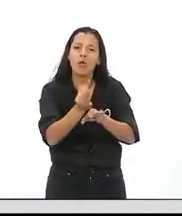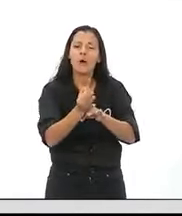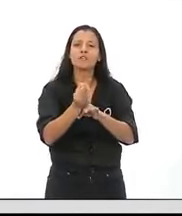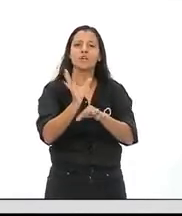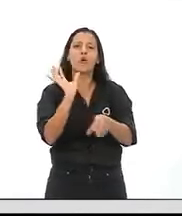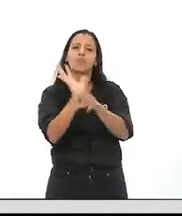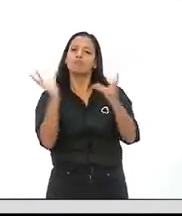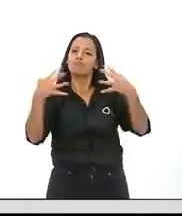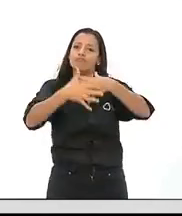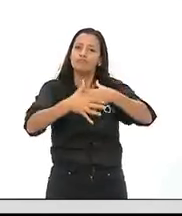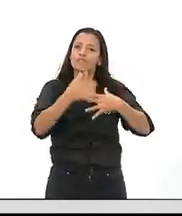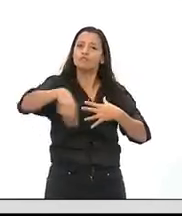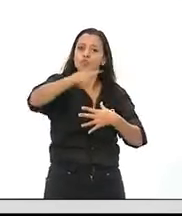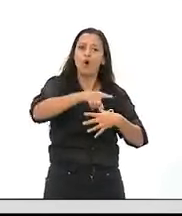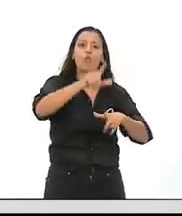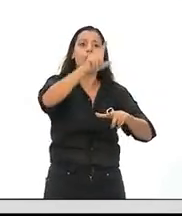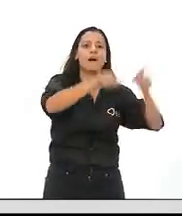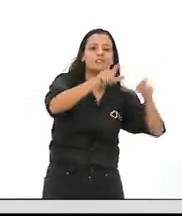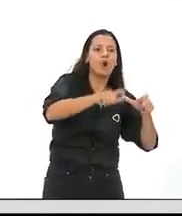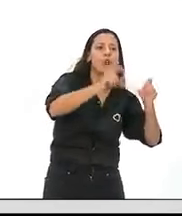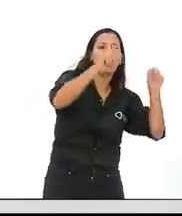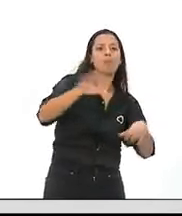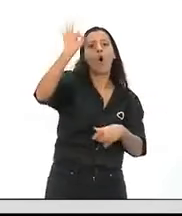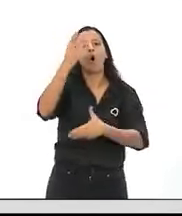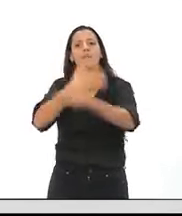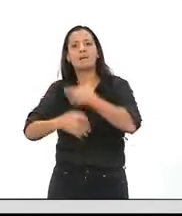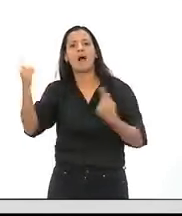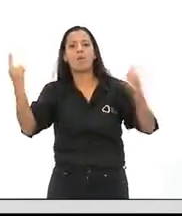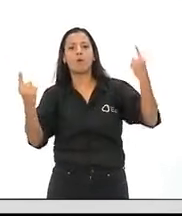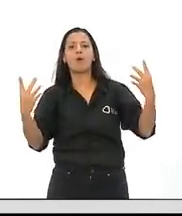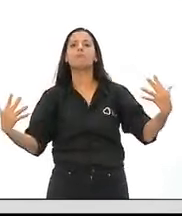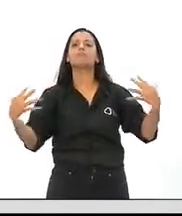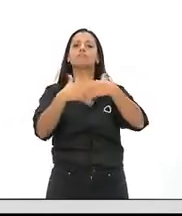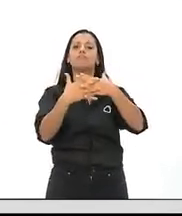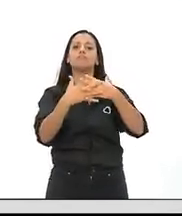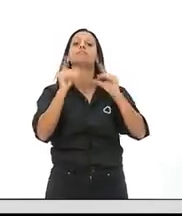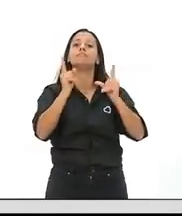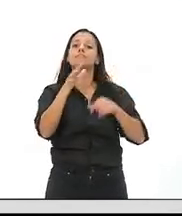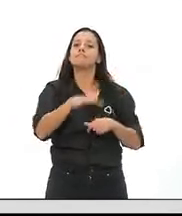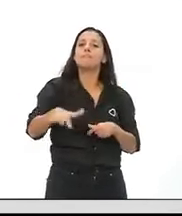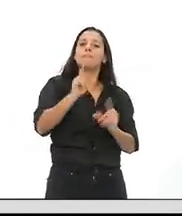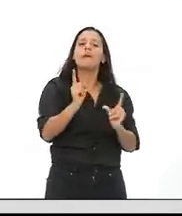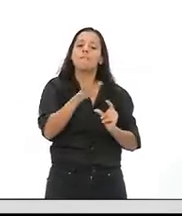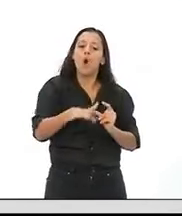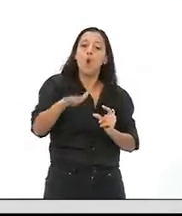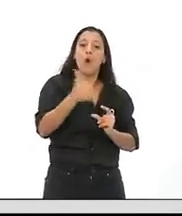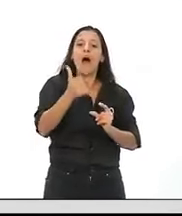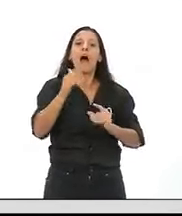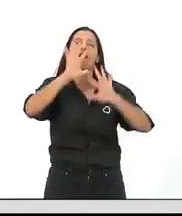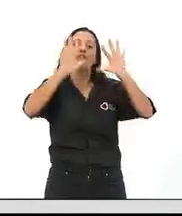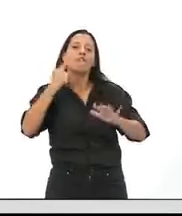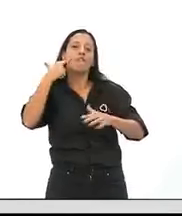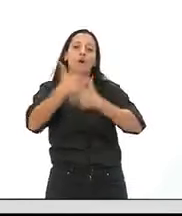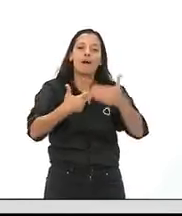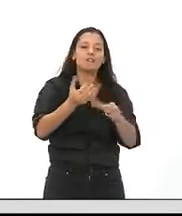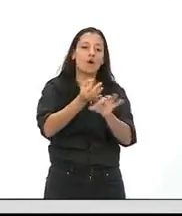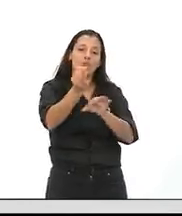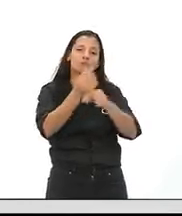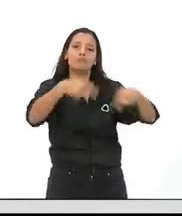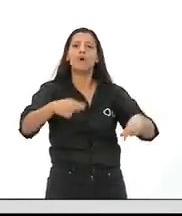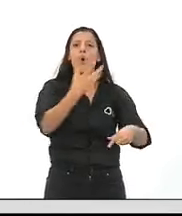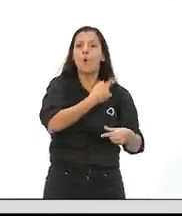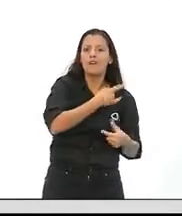incluyendo la cuestión de discapacidad, transversalizándolo en los espacios de formación, en los programas de estudio, en las